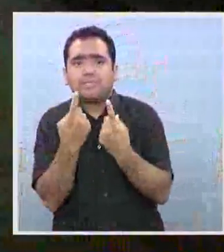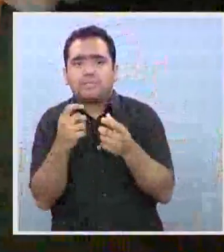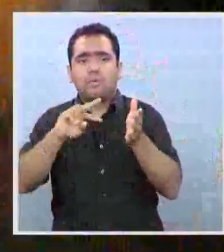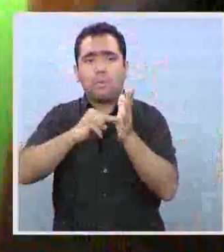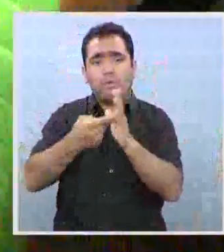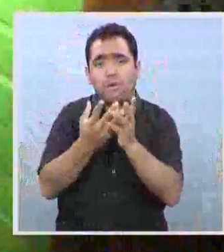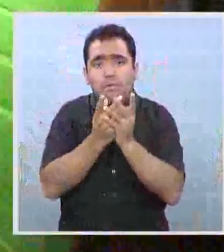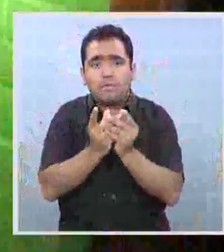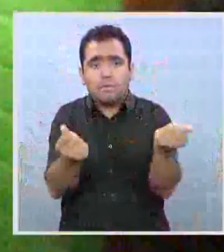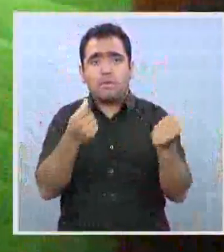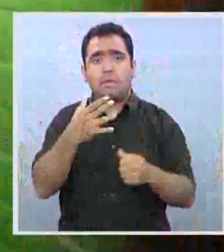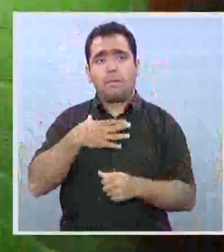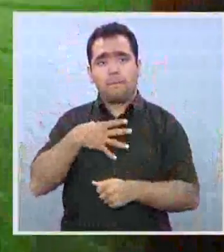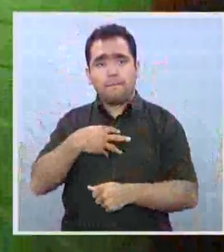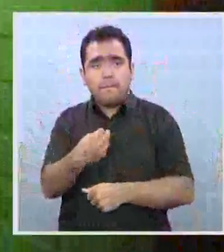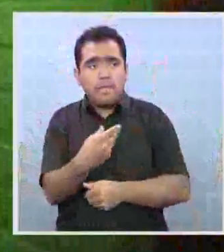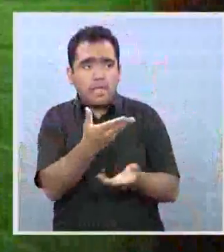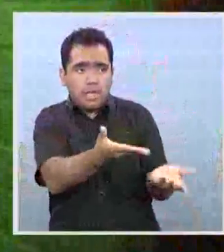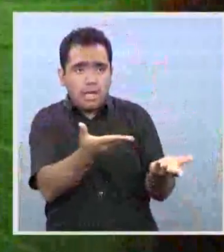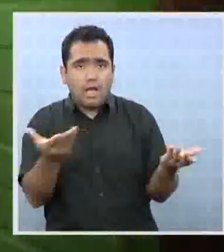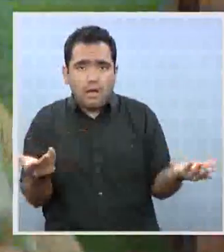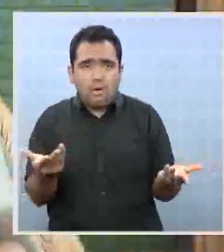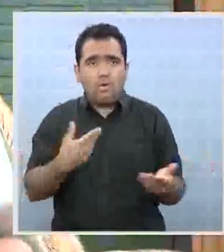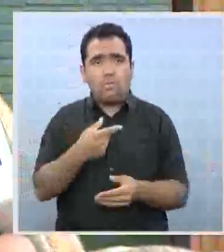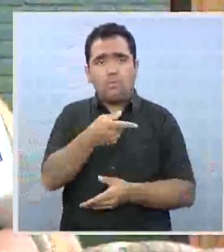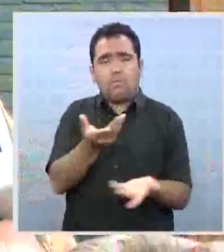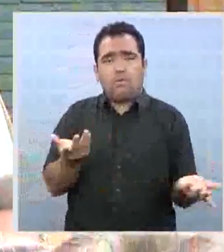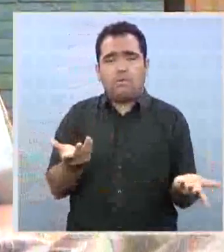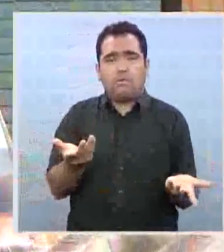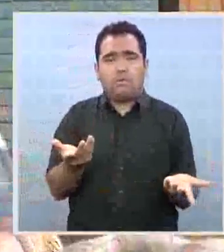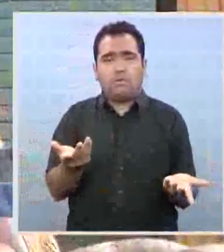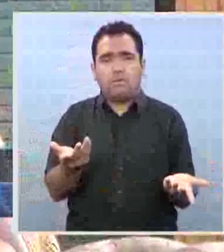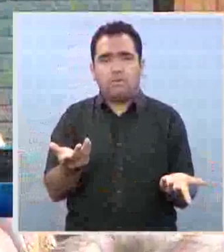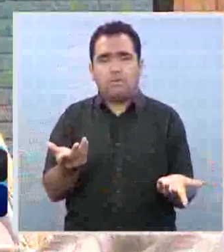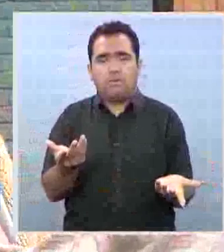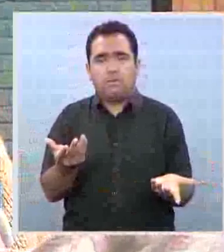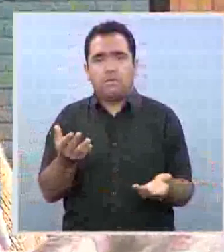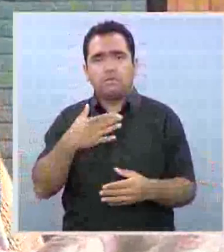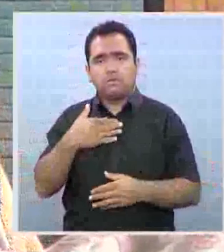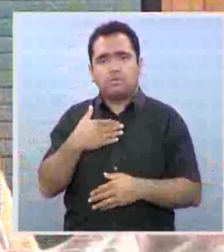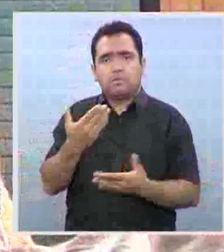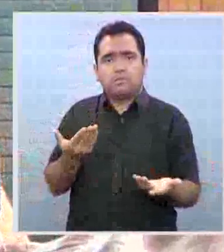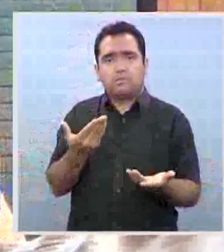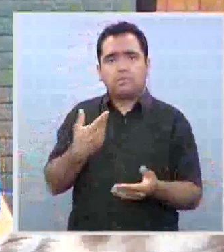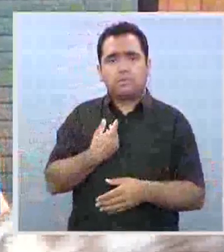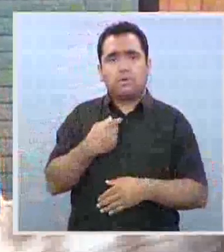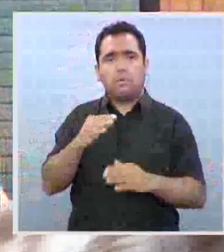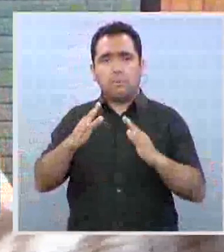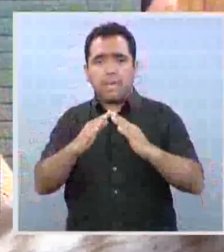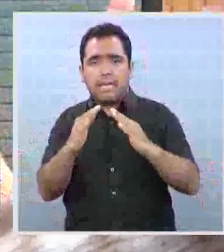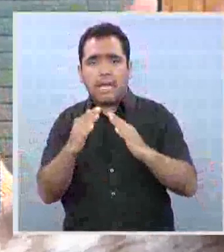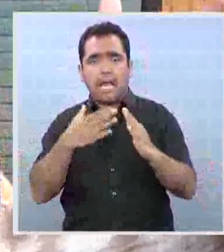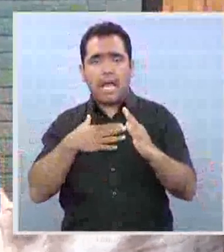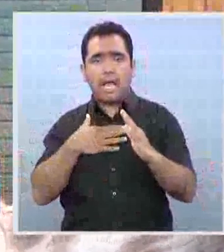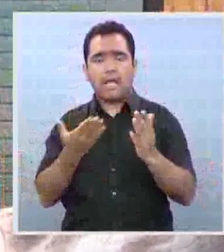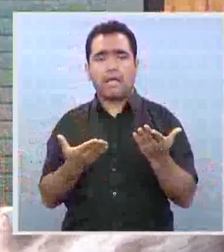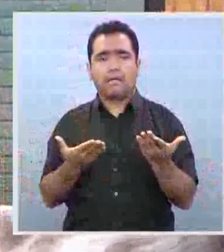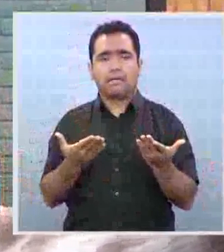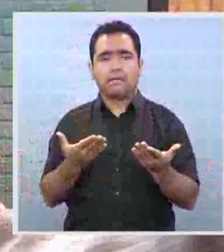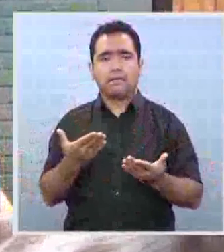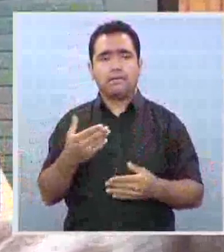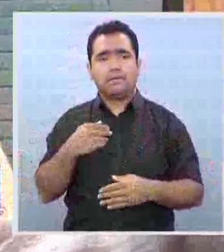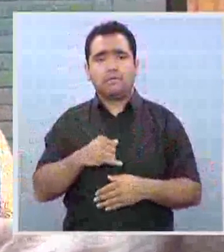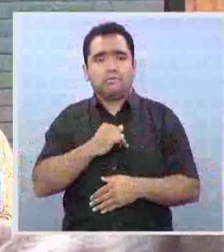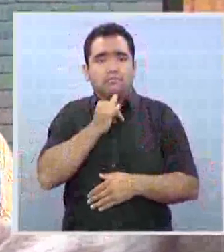quiero que me solucionen el problema. No puedo dejar a mi hija así en este estado. Entonces, tampoco yo tengo que irme en mi